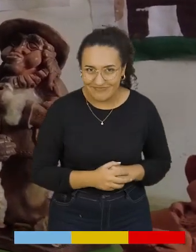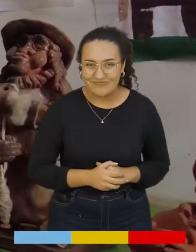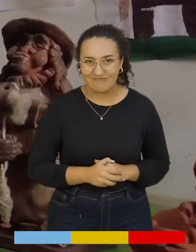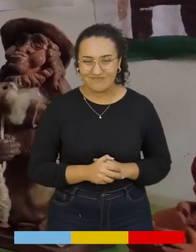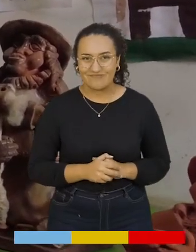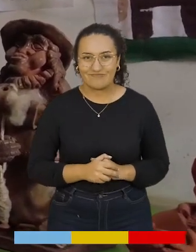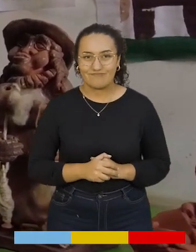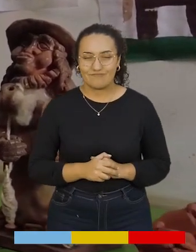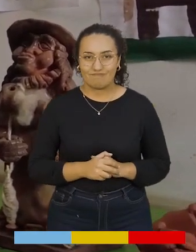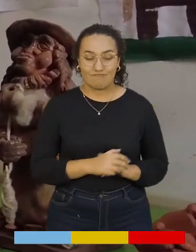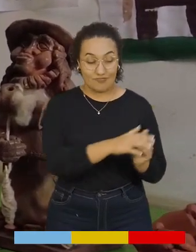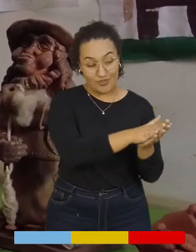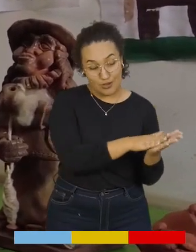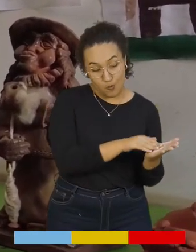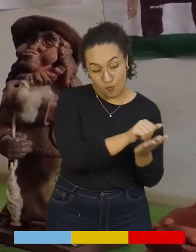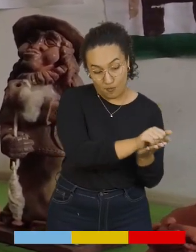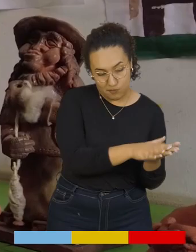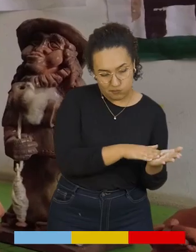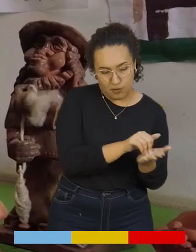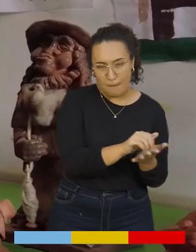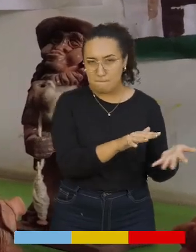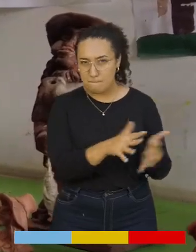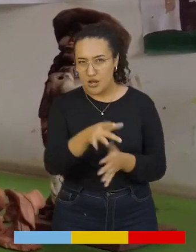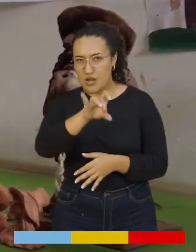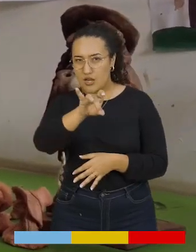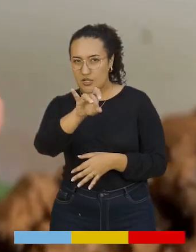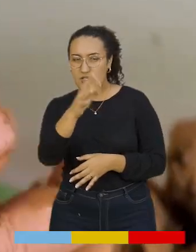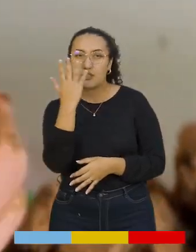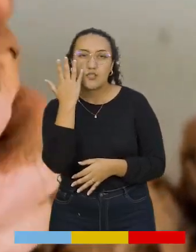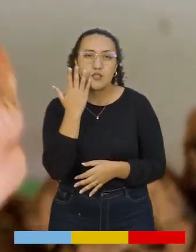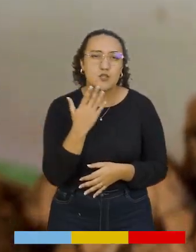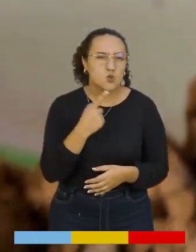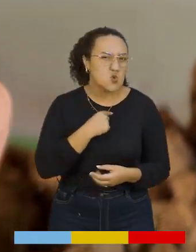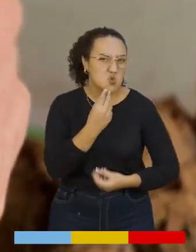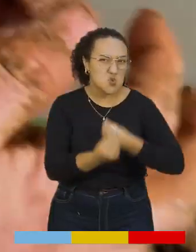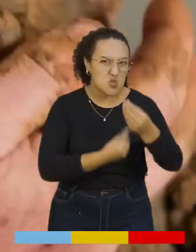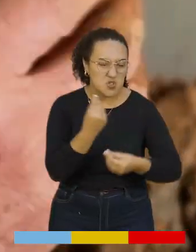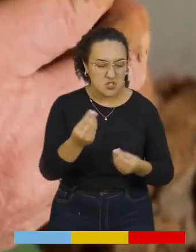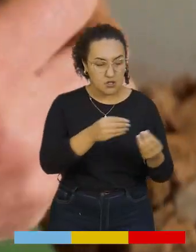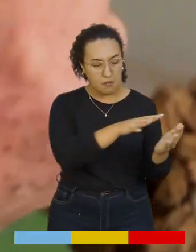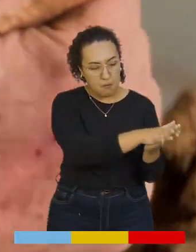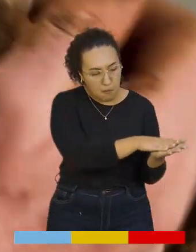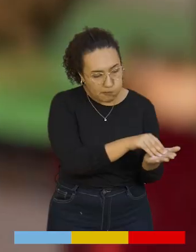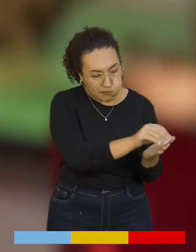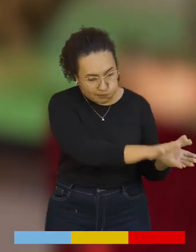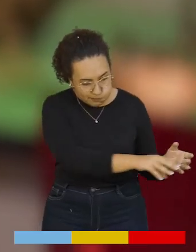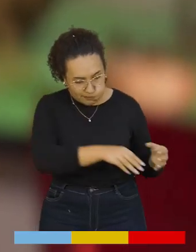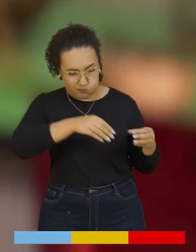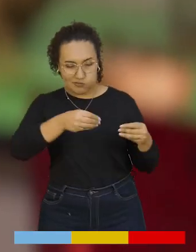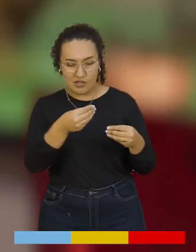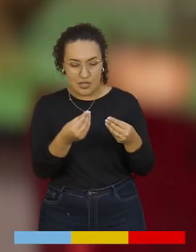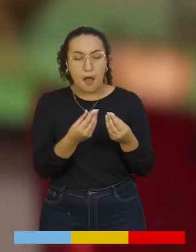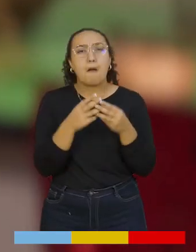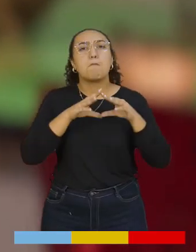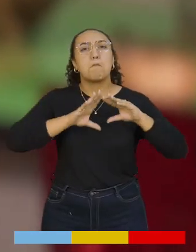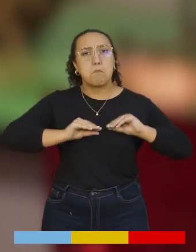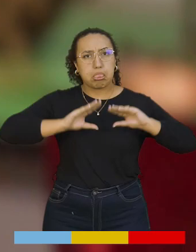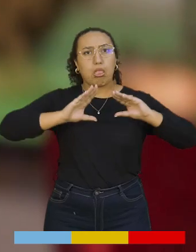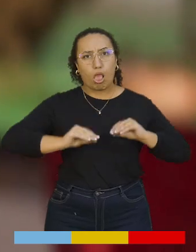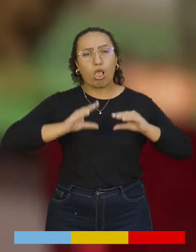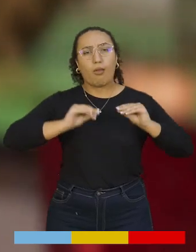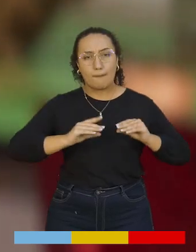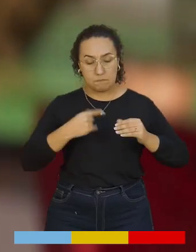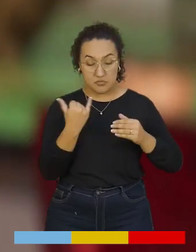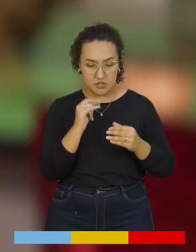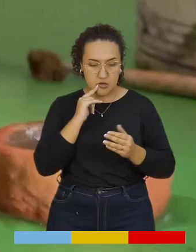salió, como les dije anteriormente, se va a humedecer unos 15 días. ¿Qué estoy haciendo? La saqué, ya estaba blandita, la estoy amasando. Hay que